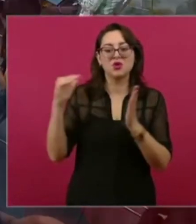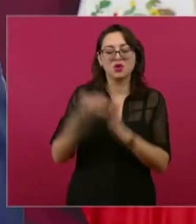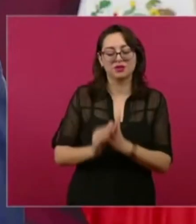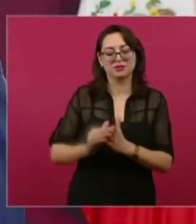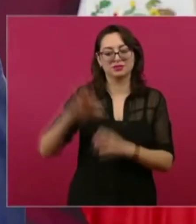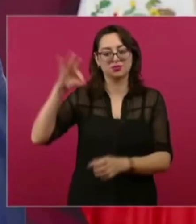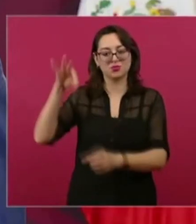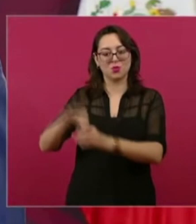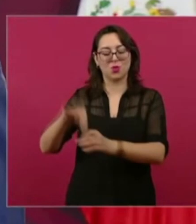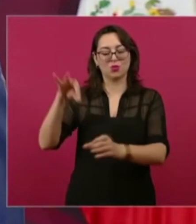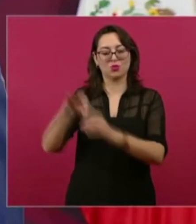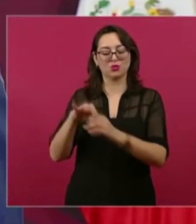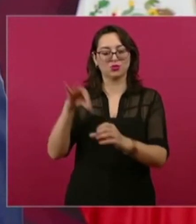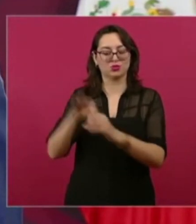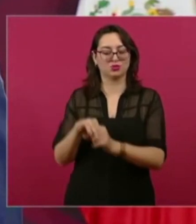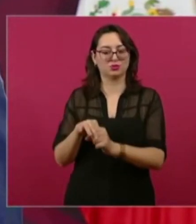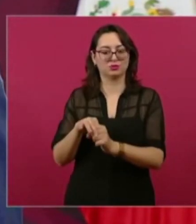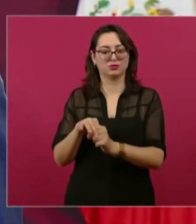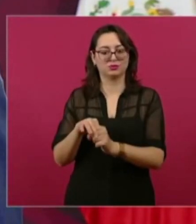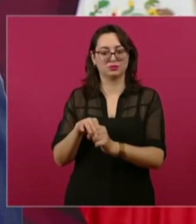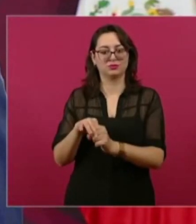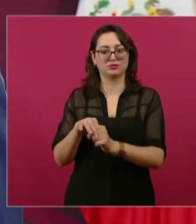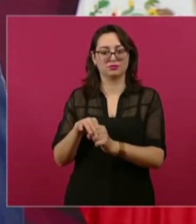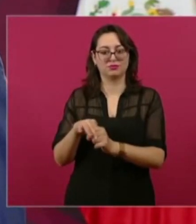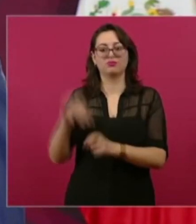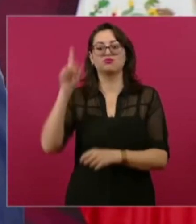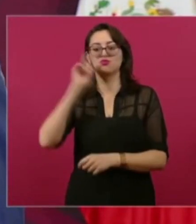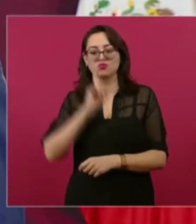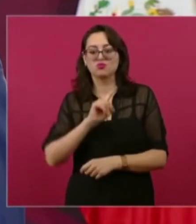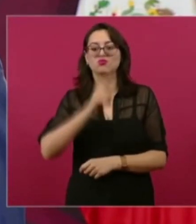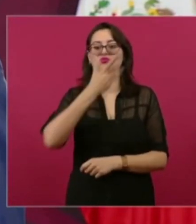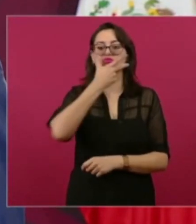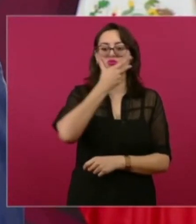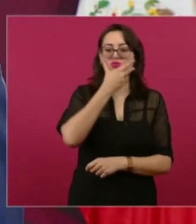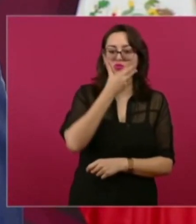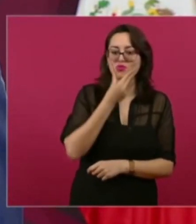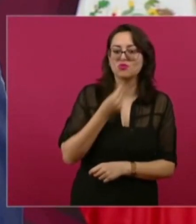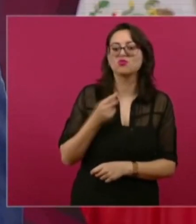mujeres, hombres.